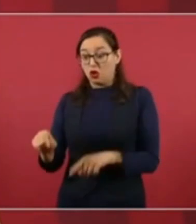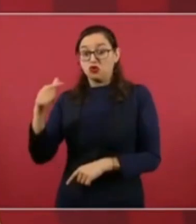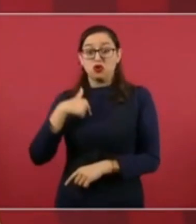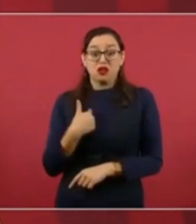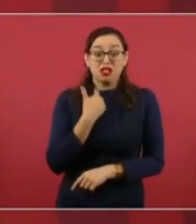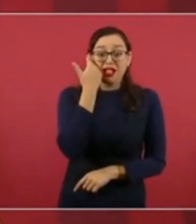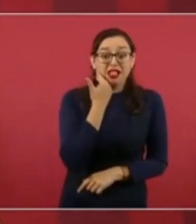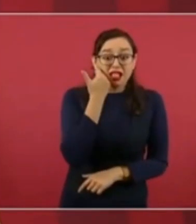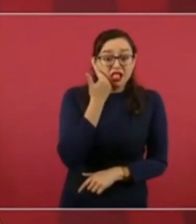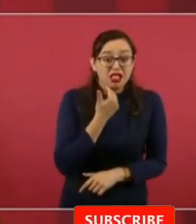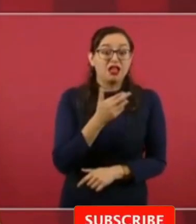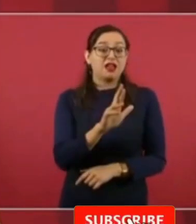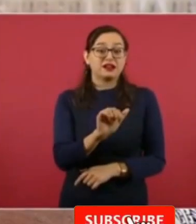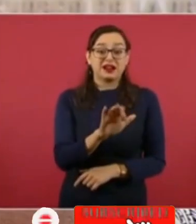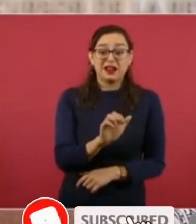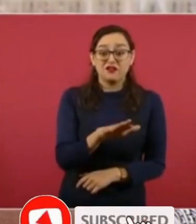nuestros adversarios